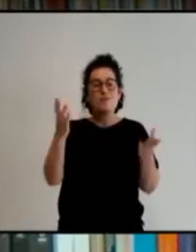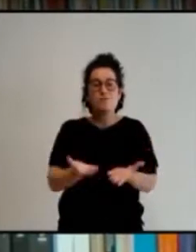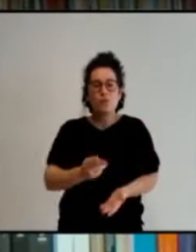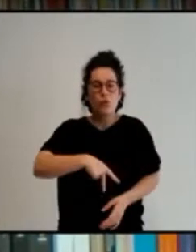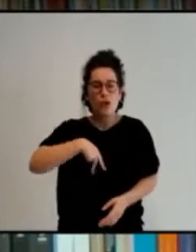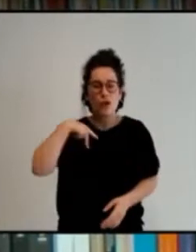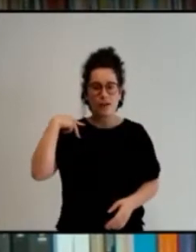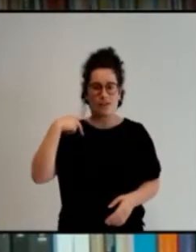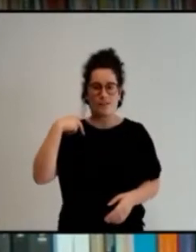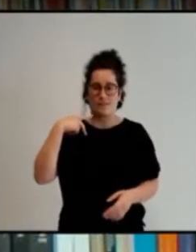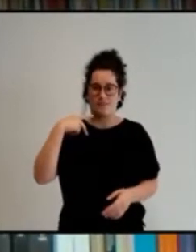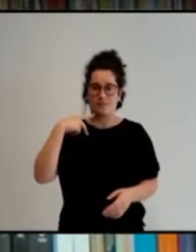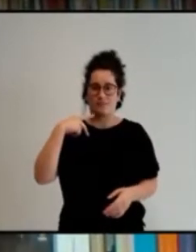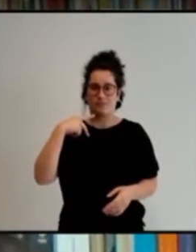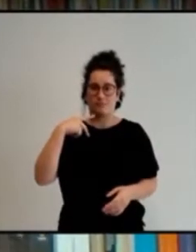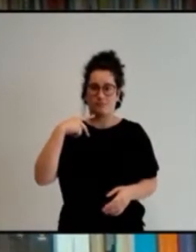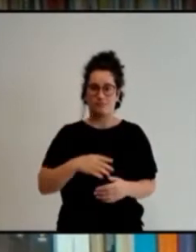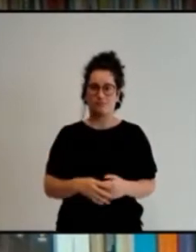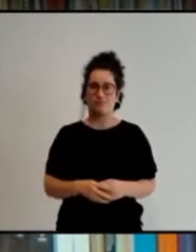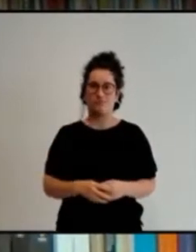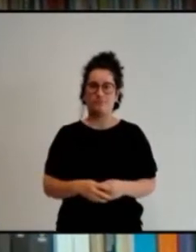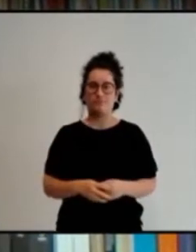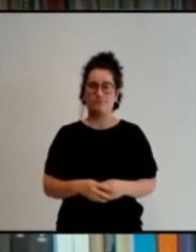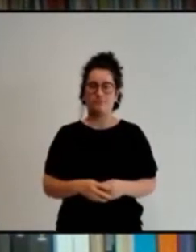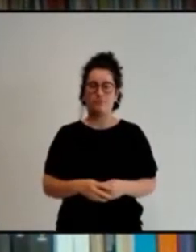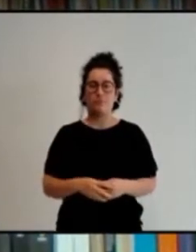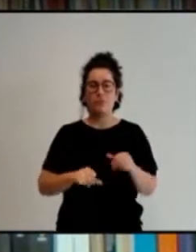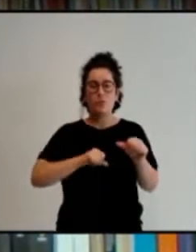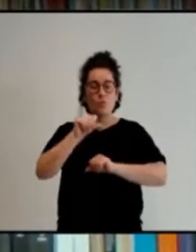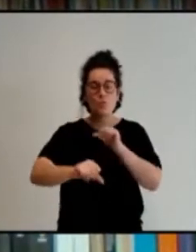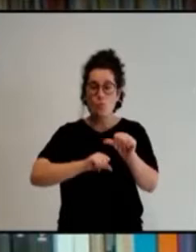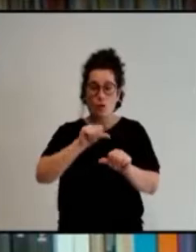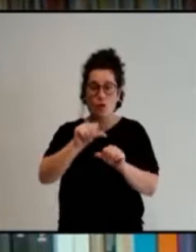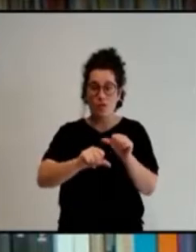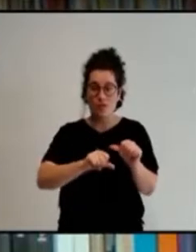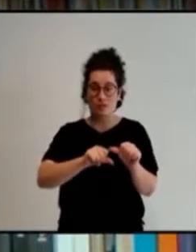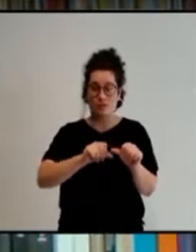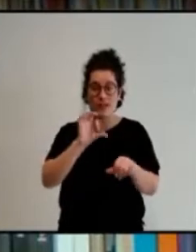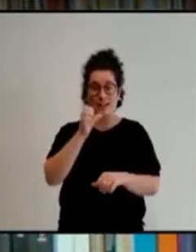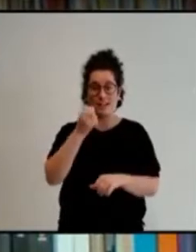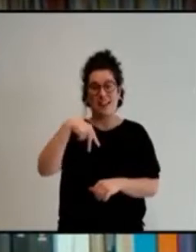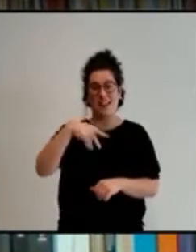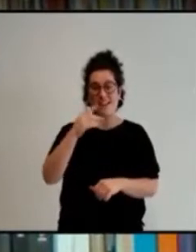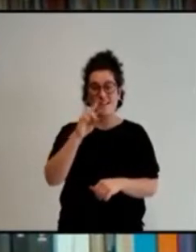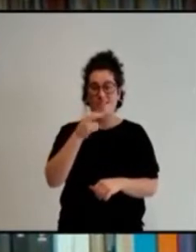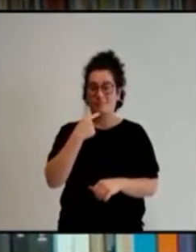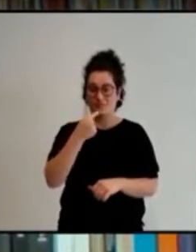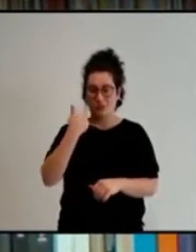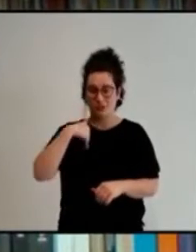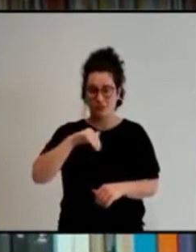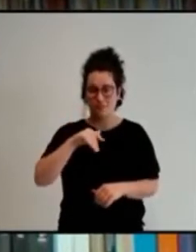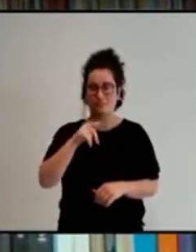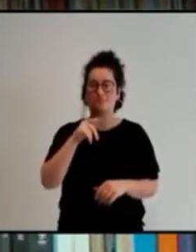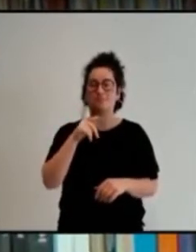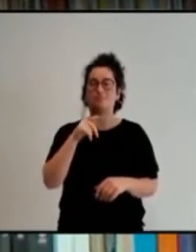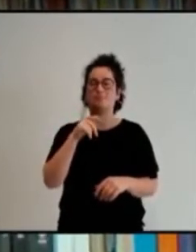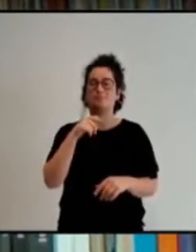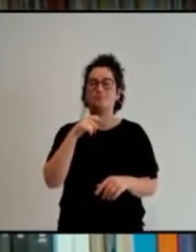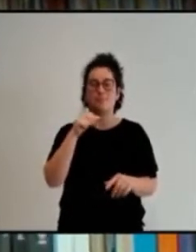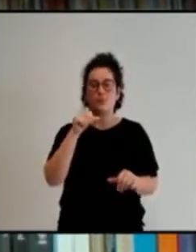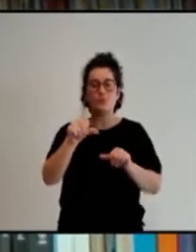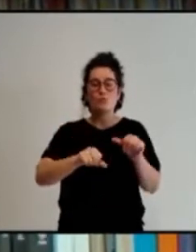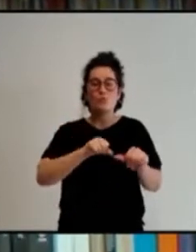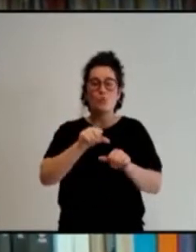este proceso piloto, como lo dijo Sandra, esperamos que tenga